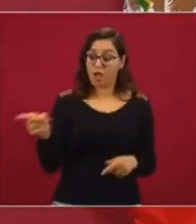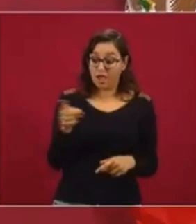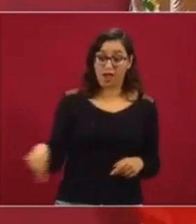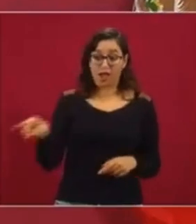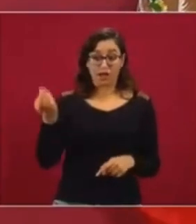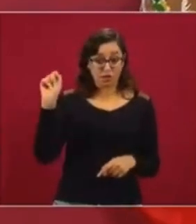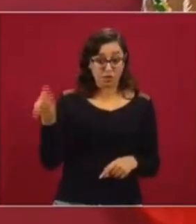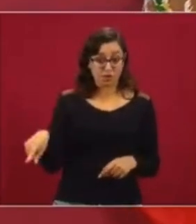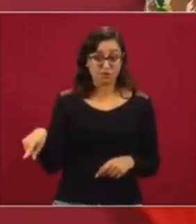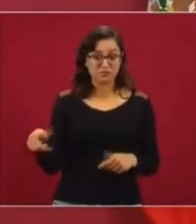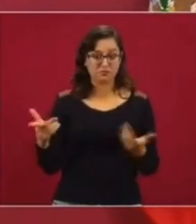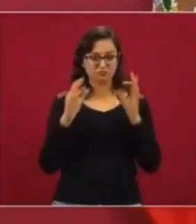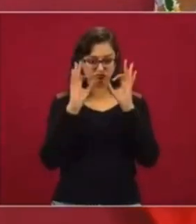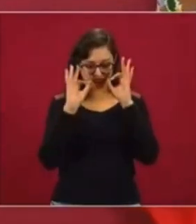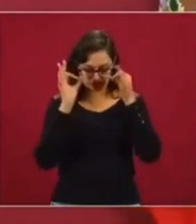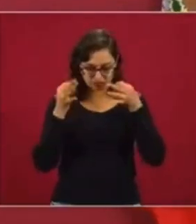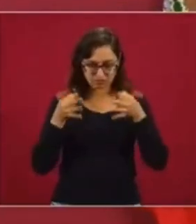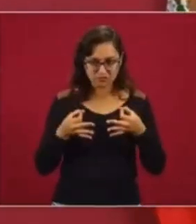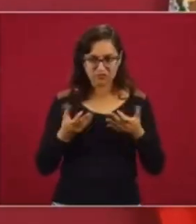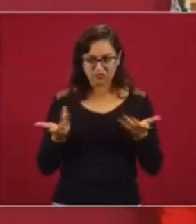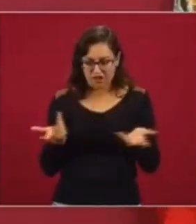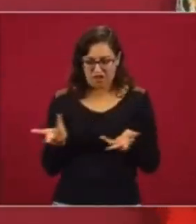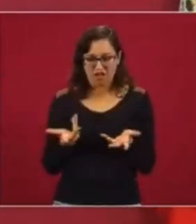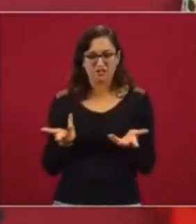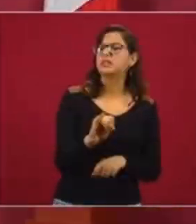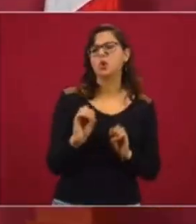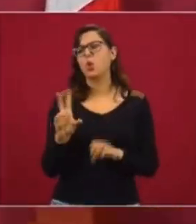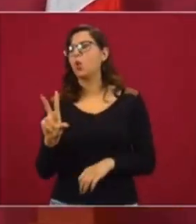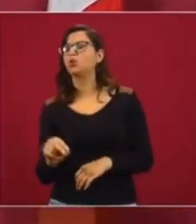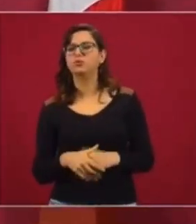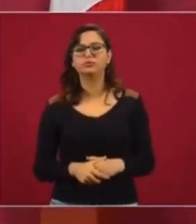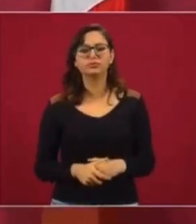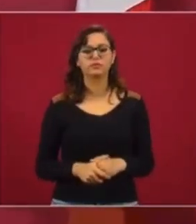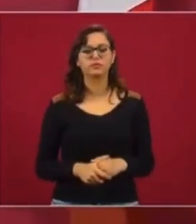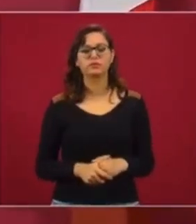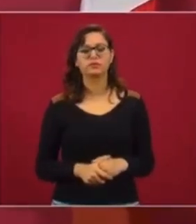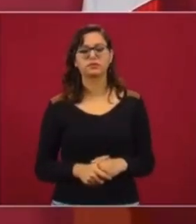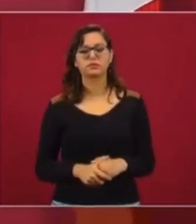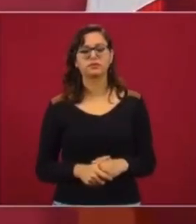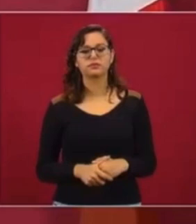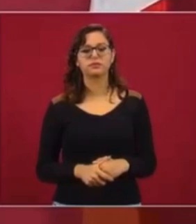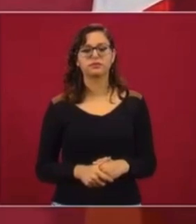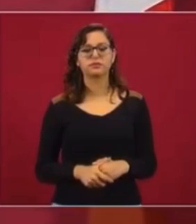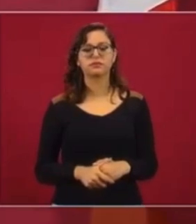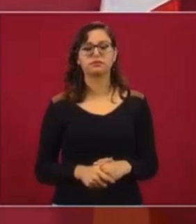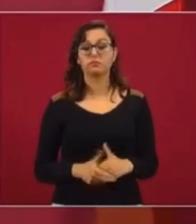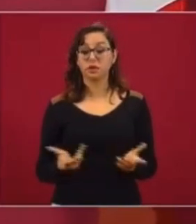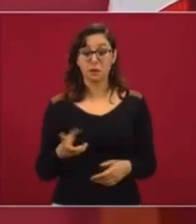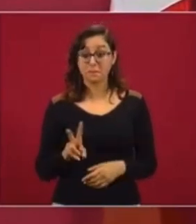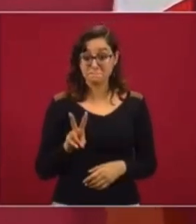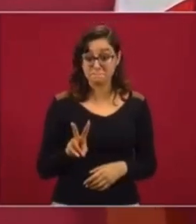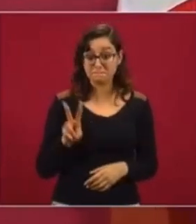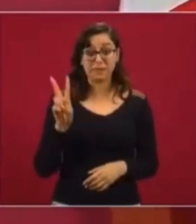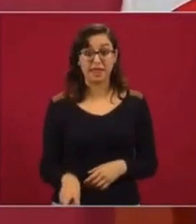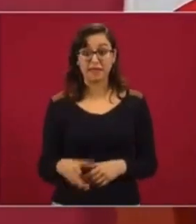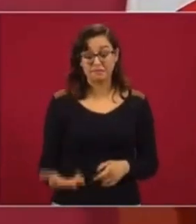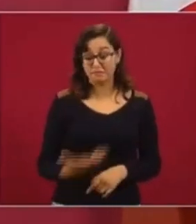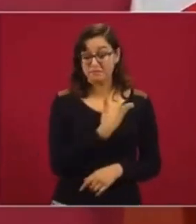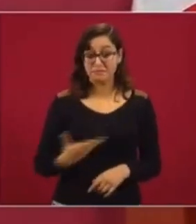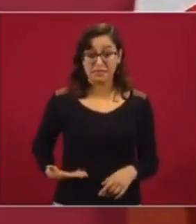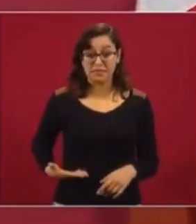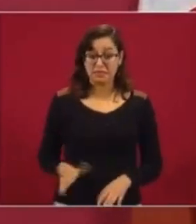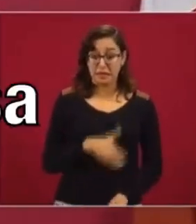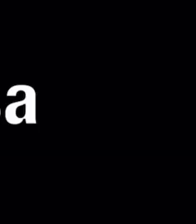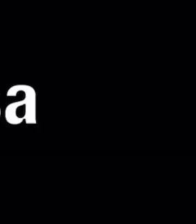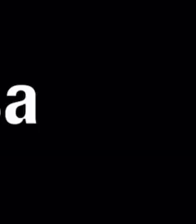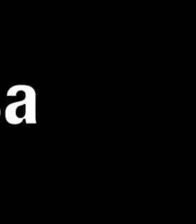hicieran un análisis de contenidos de medios. Nunca se había atacado tanto a un presidente. Desde